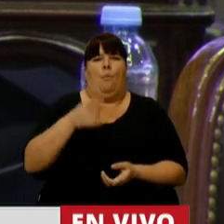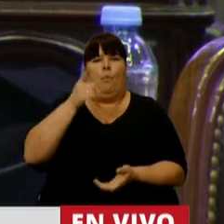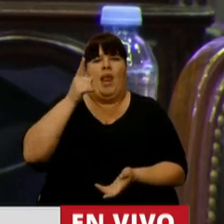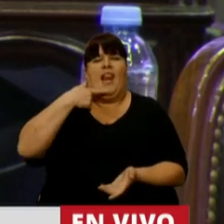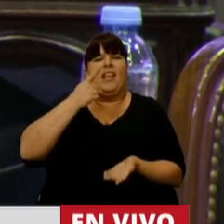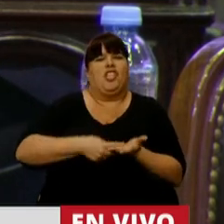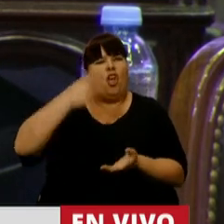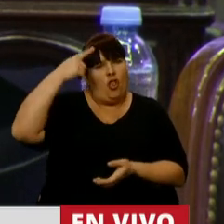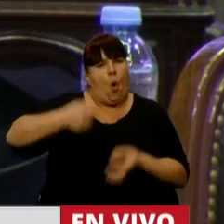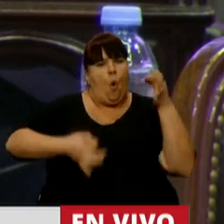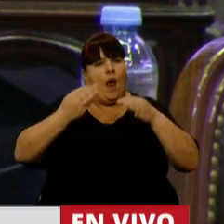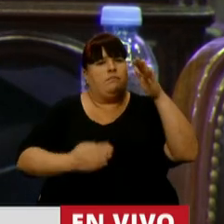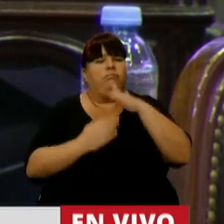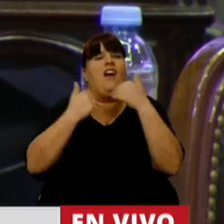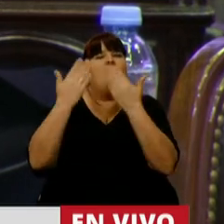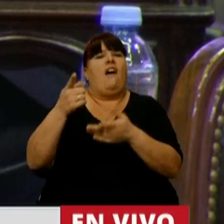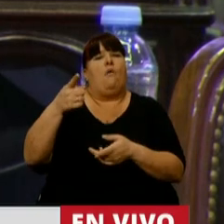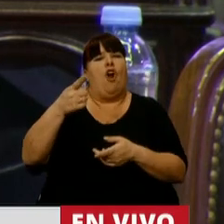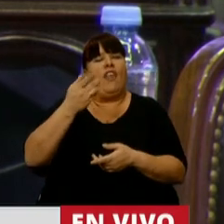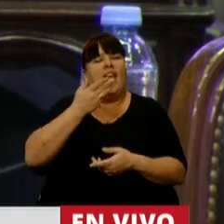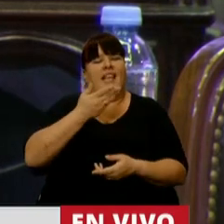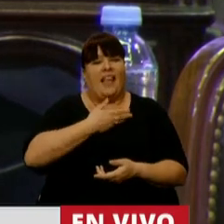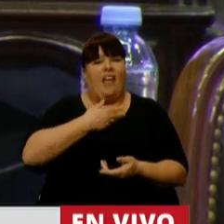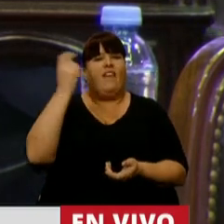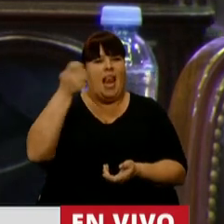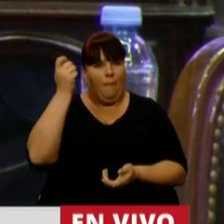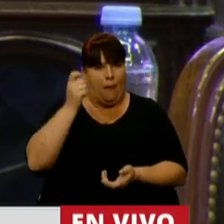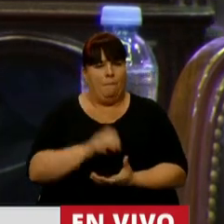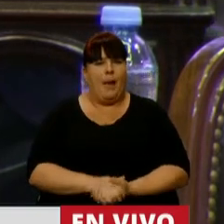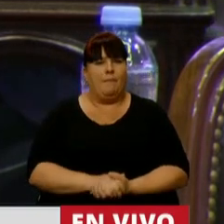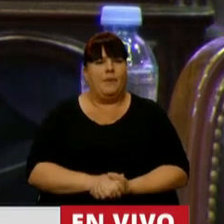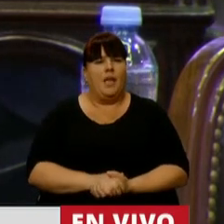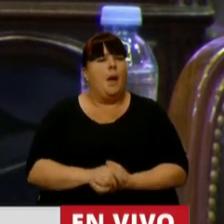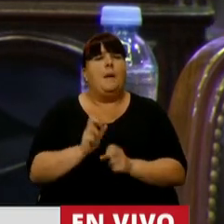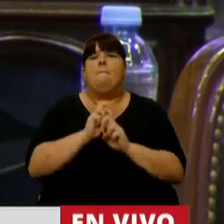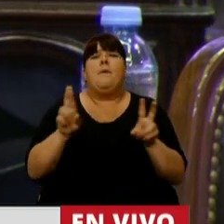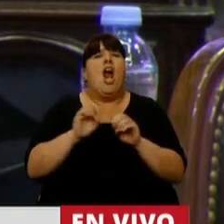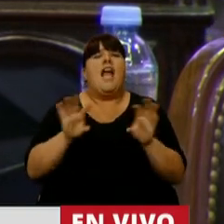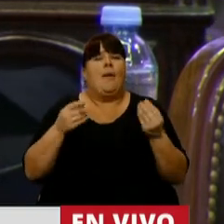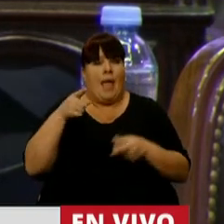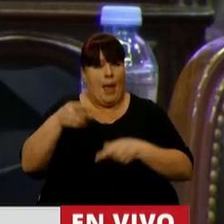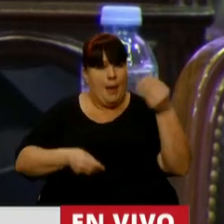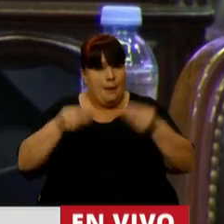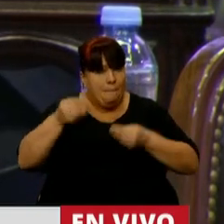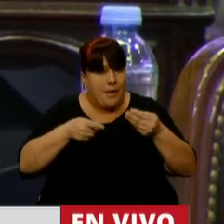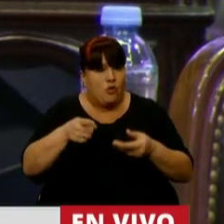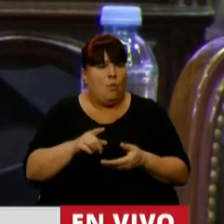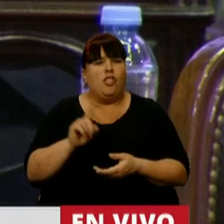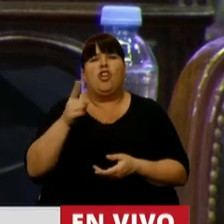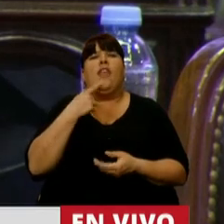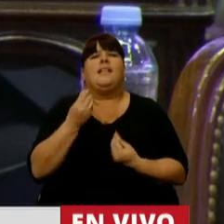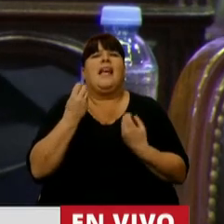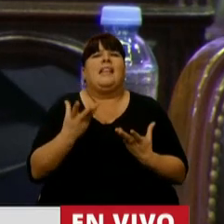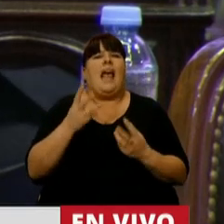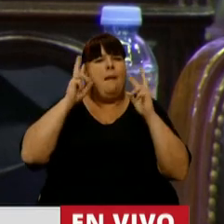sentencia de la Corte Suprema a favor de Santa Fe y de La Pampa. Pero lo más grave es que este presupuesto no plantea